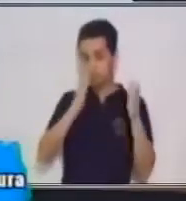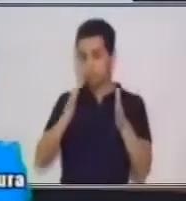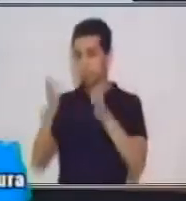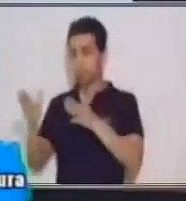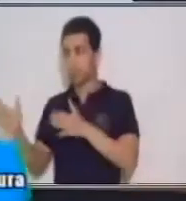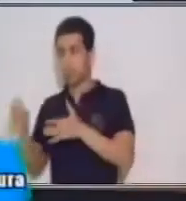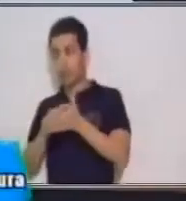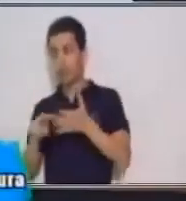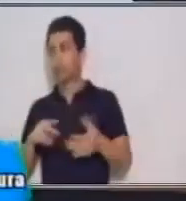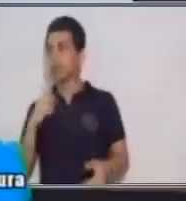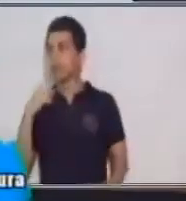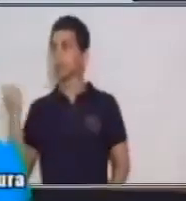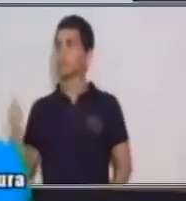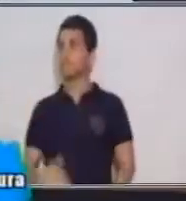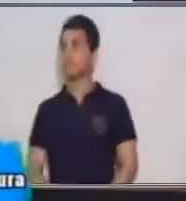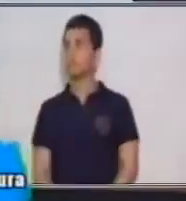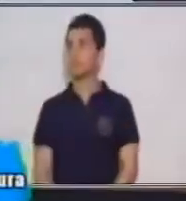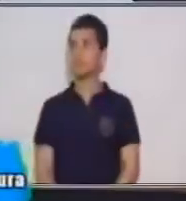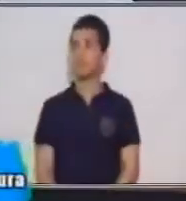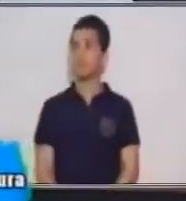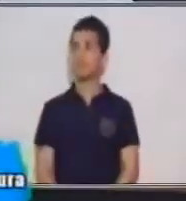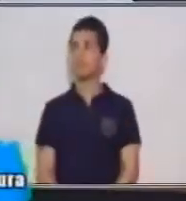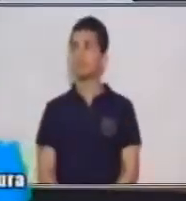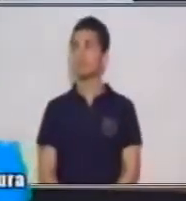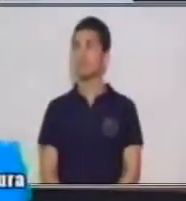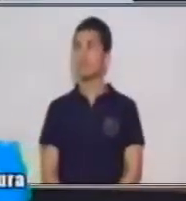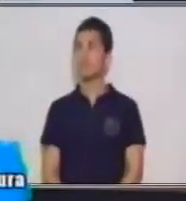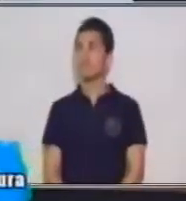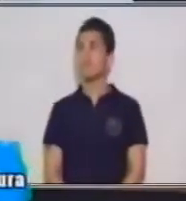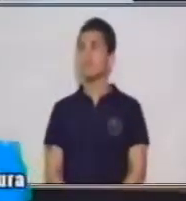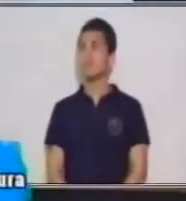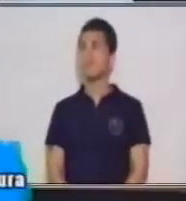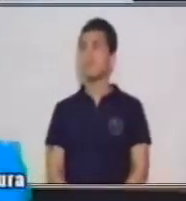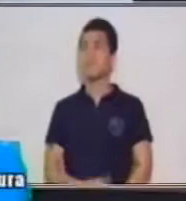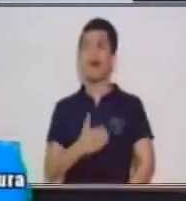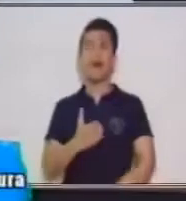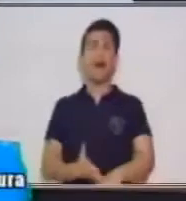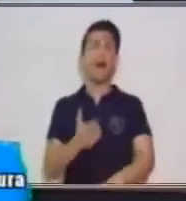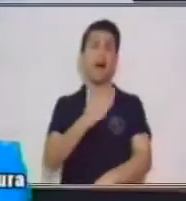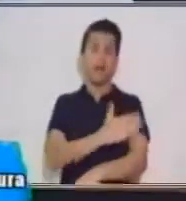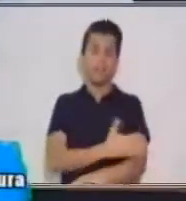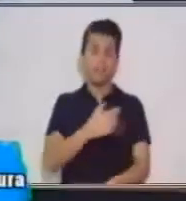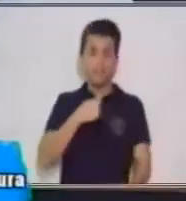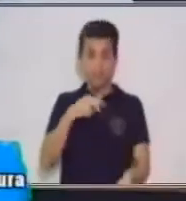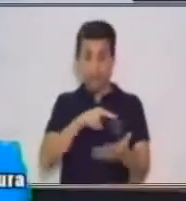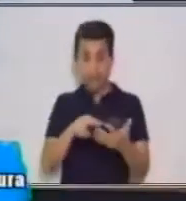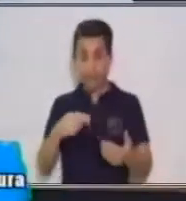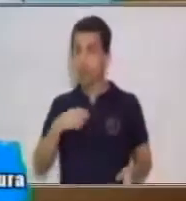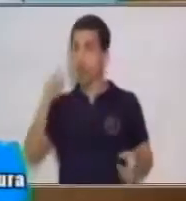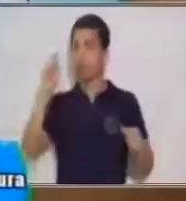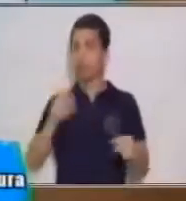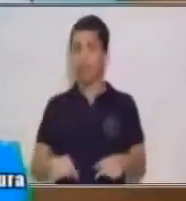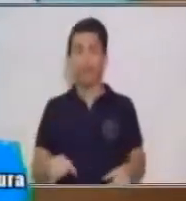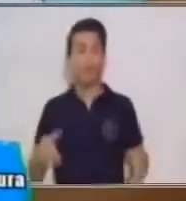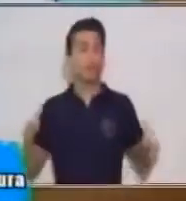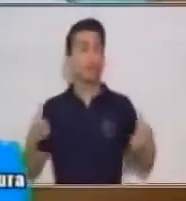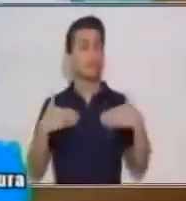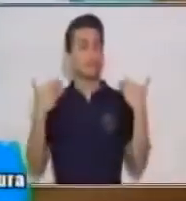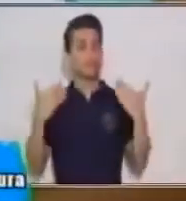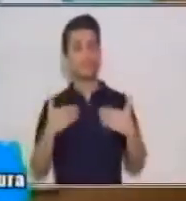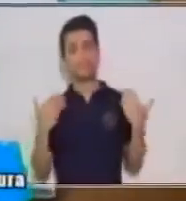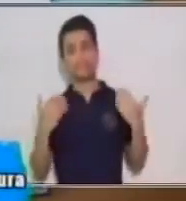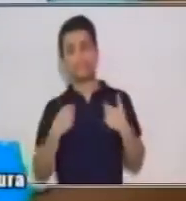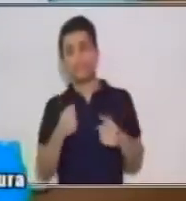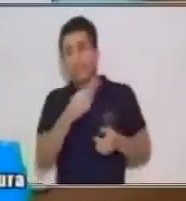El primero, antes de iniciar a leer, tengo que estar motivado, motivada a